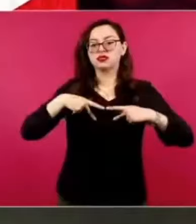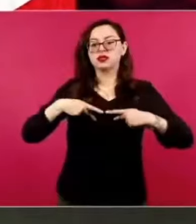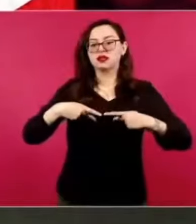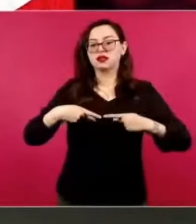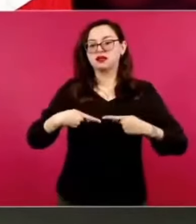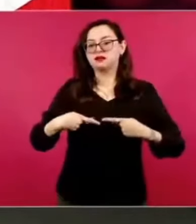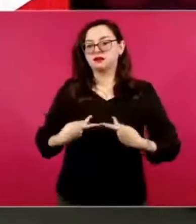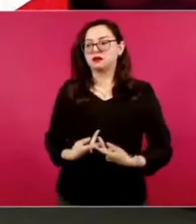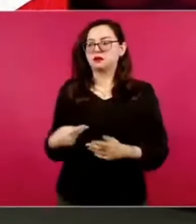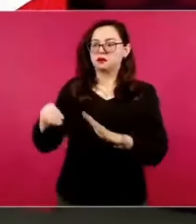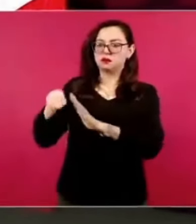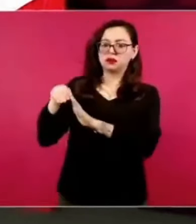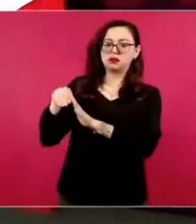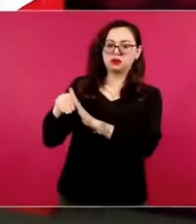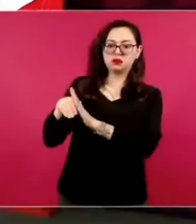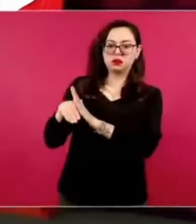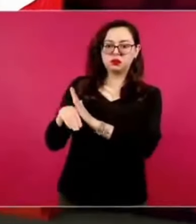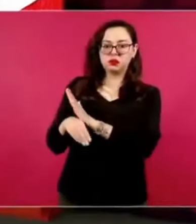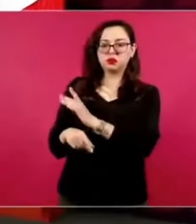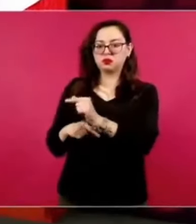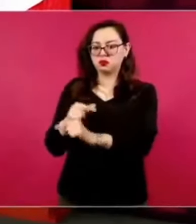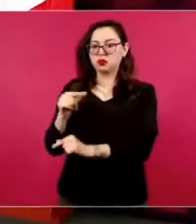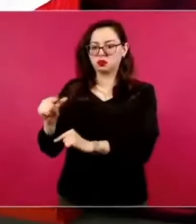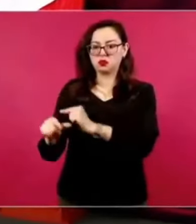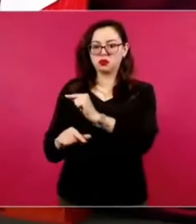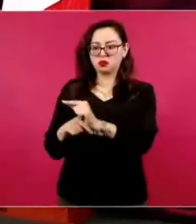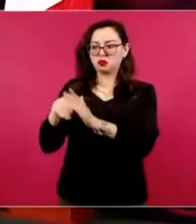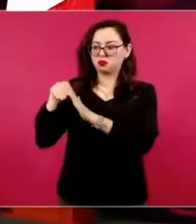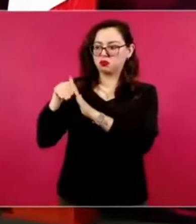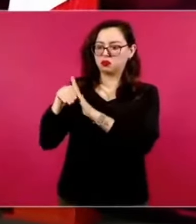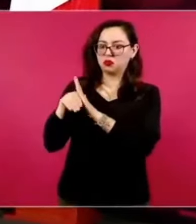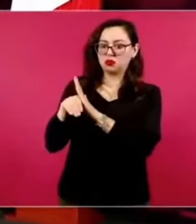entre comillas,